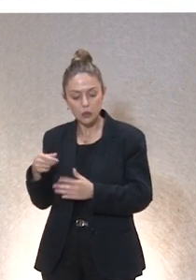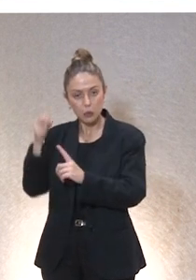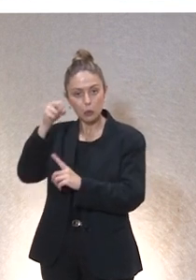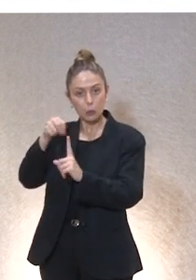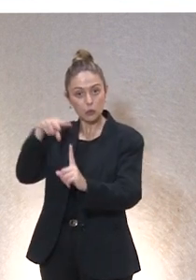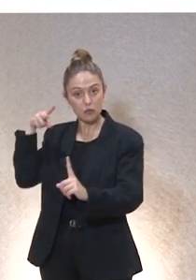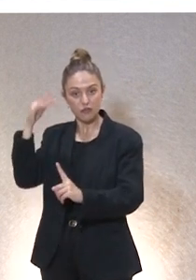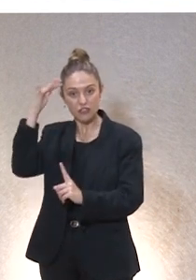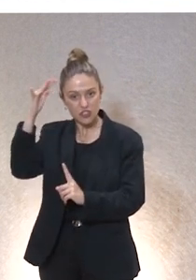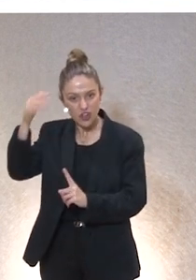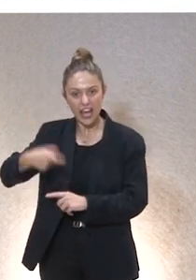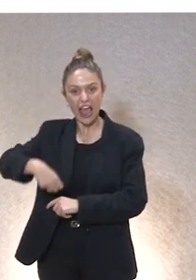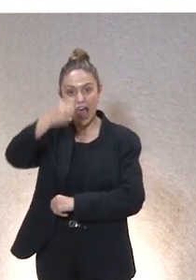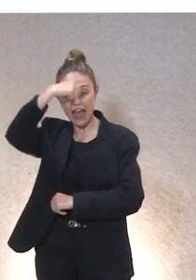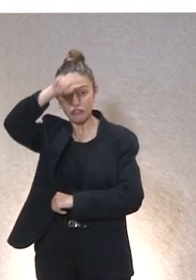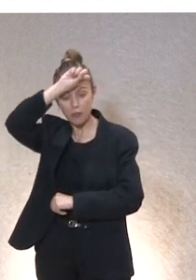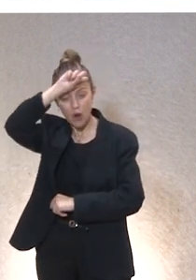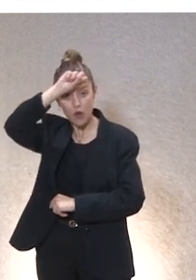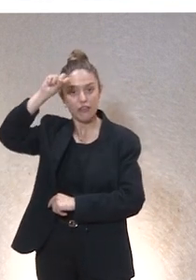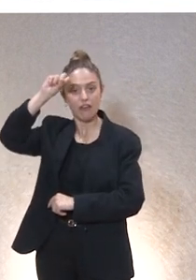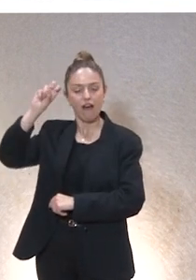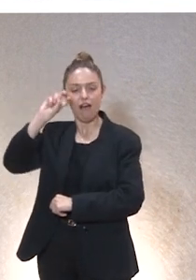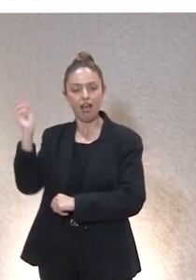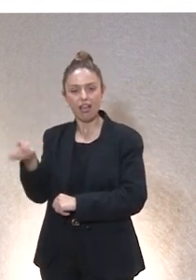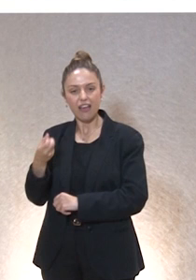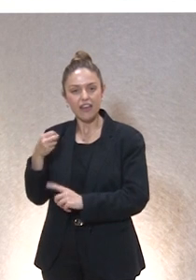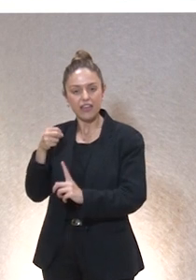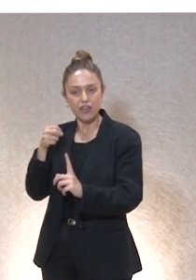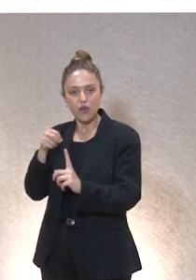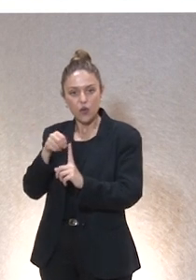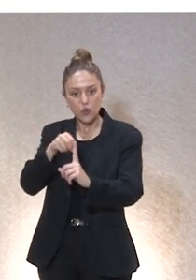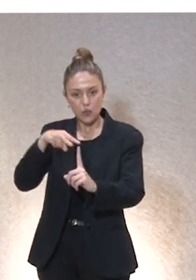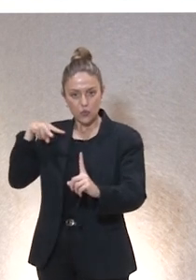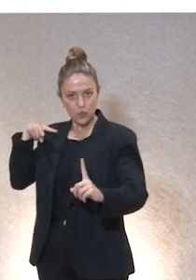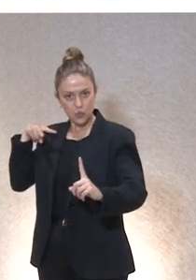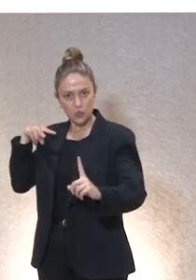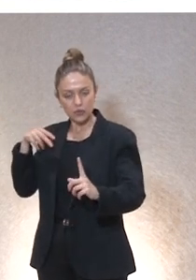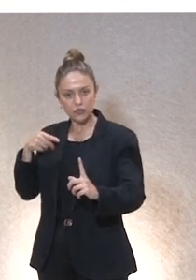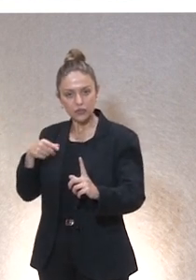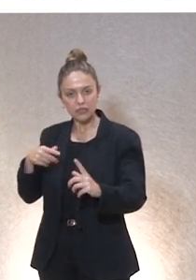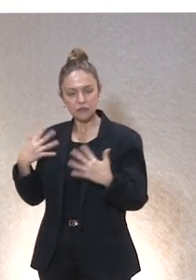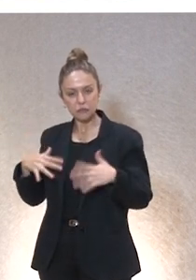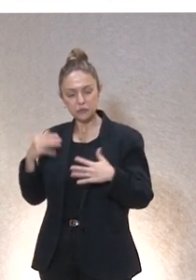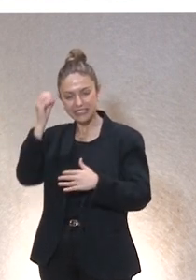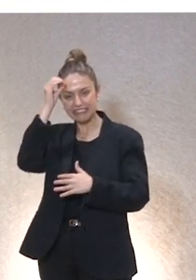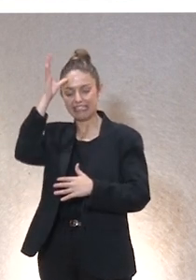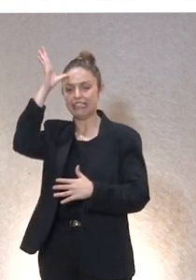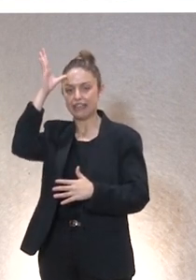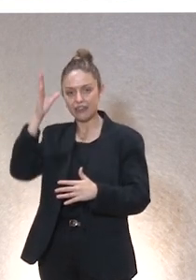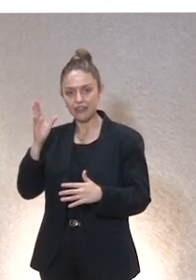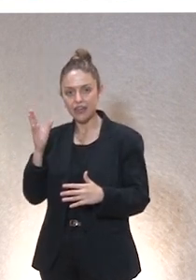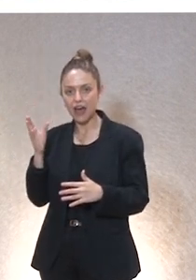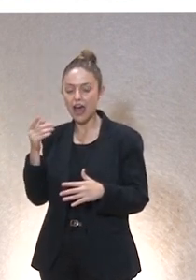filosófico, sociológico, antropológico y demás, hay una tendencia, hay un tsunami de la inteligencia que podríamos llamar